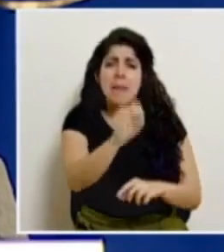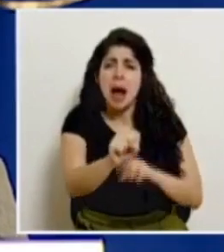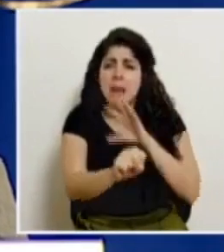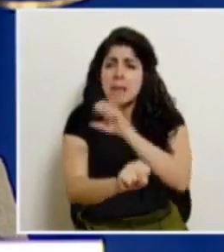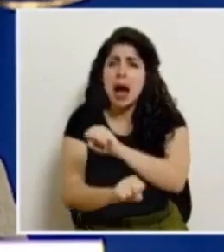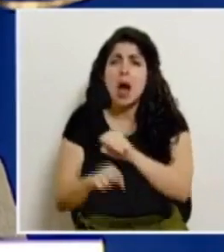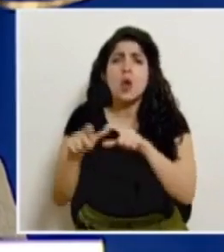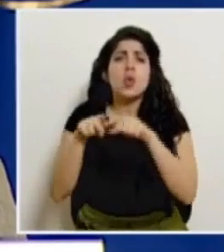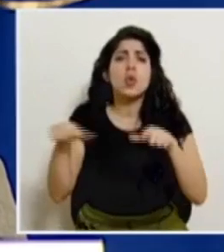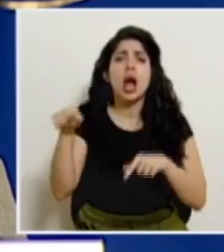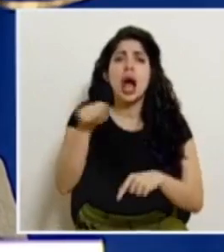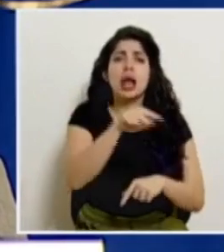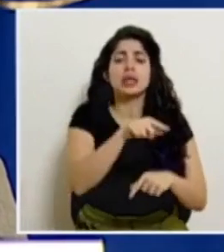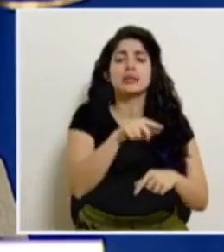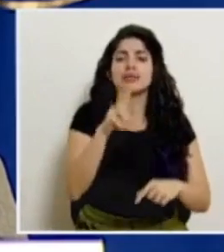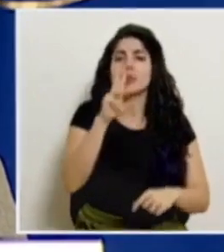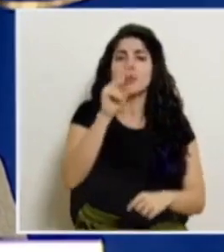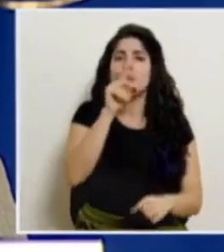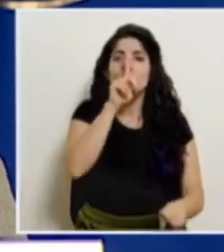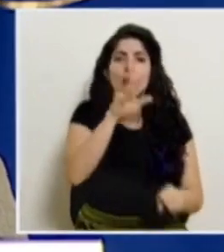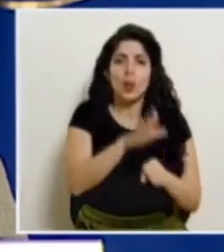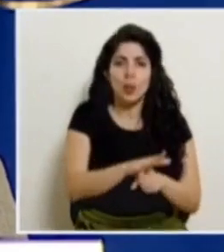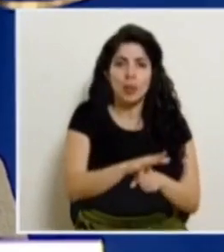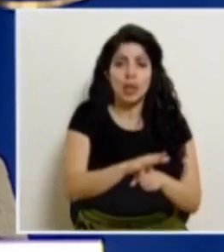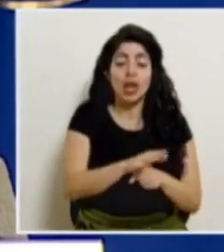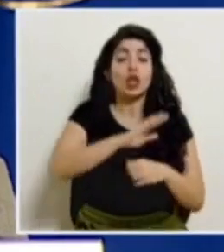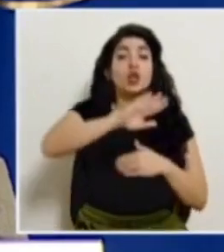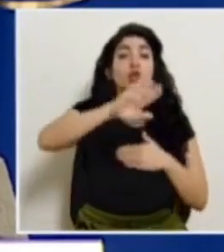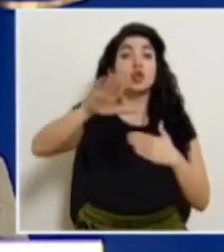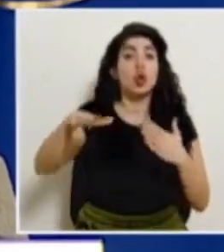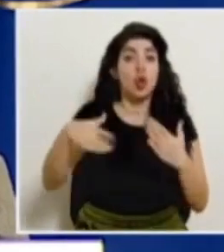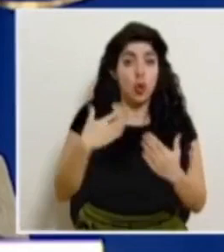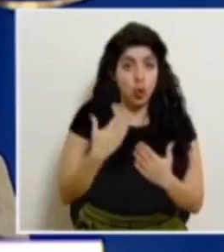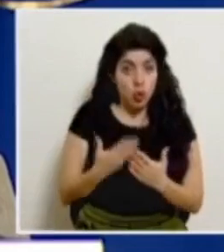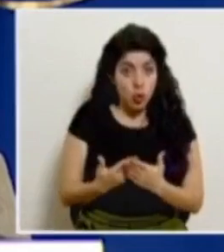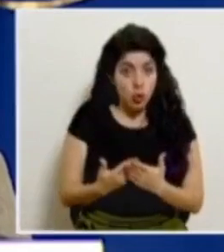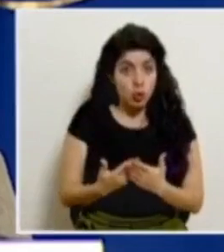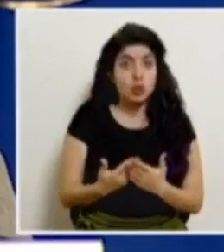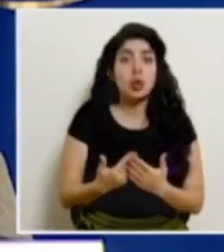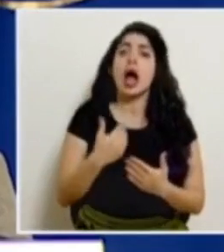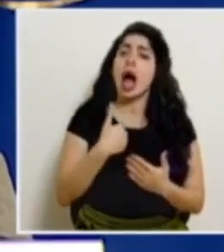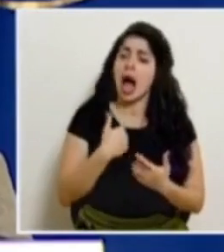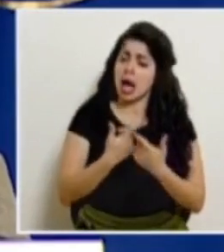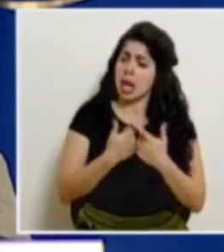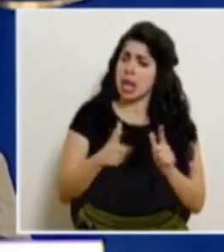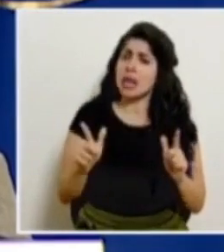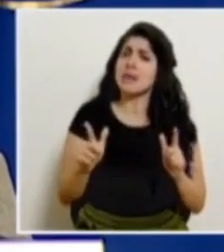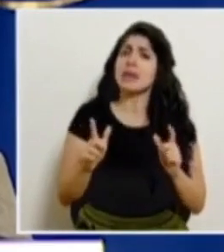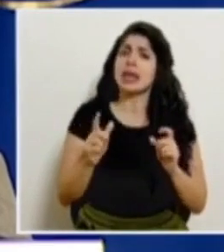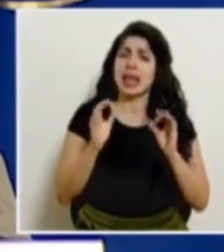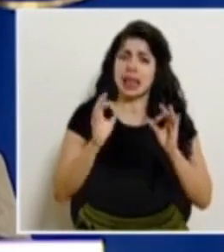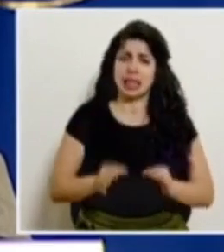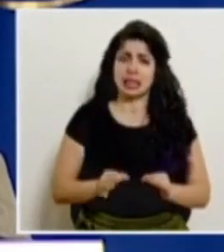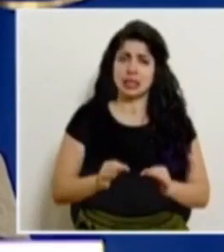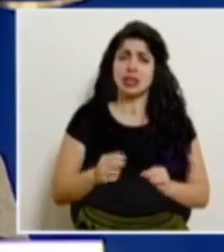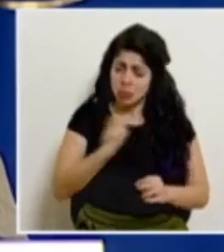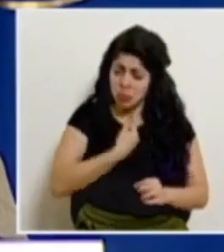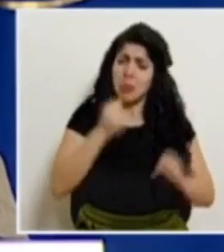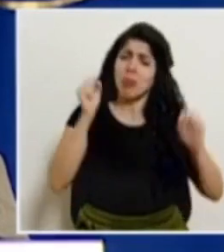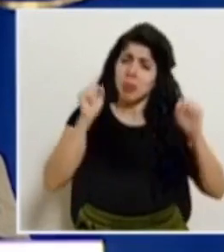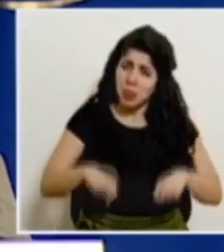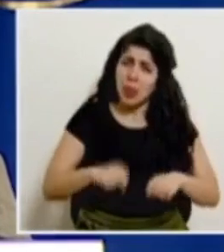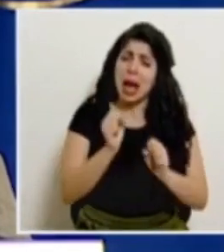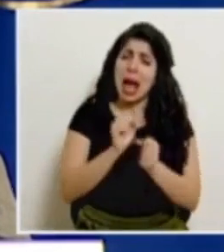incumplimientos. Todas y todos tenemos el libre albedrío. Podemos cambiar esto.